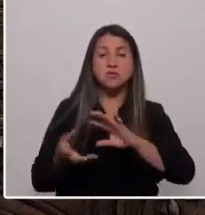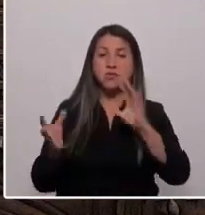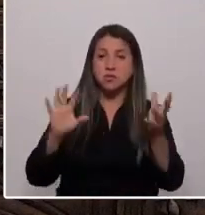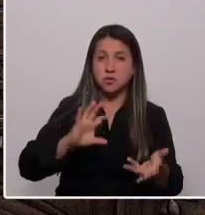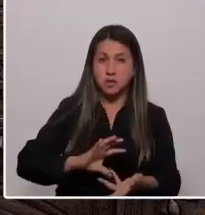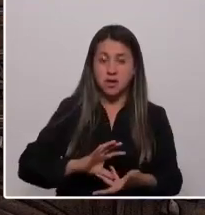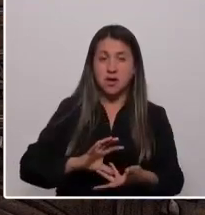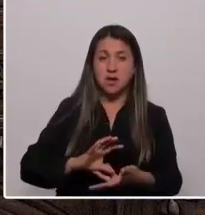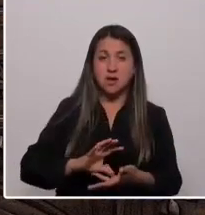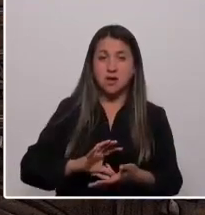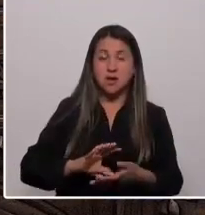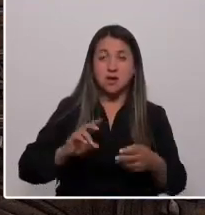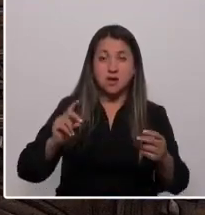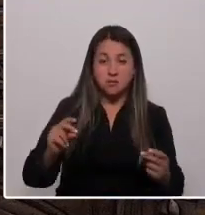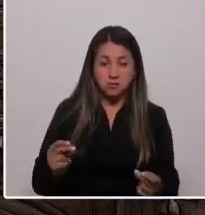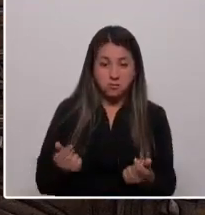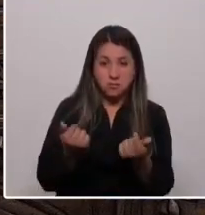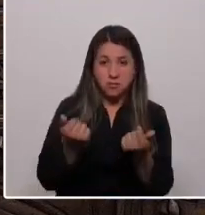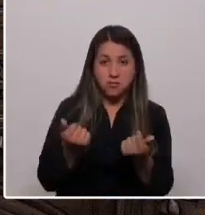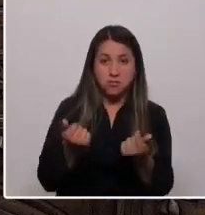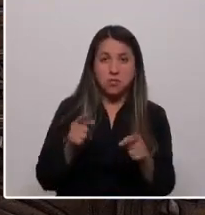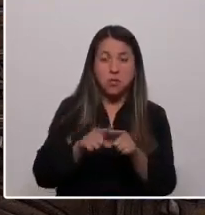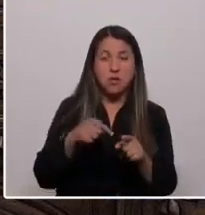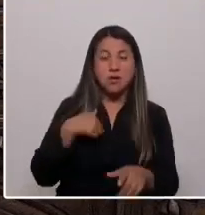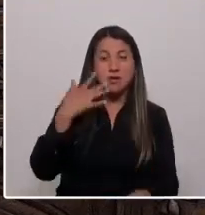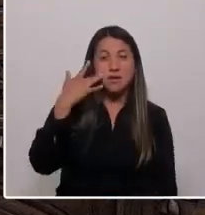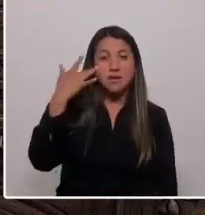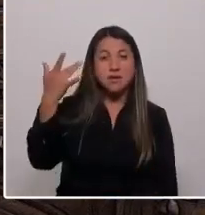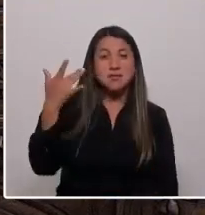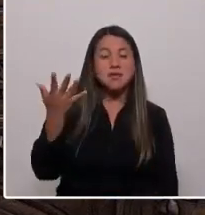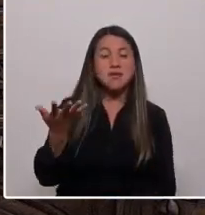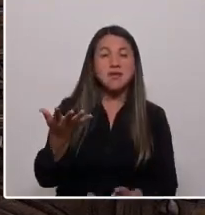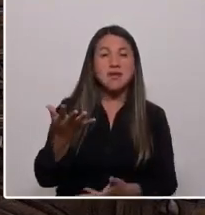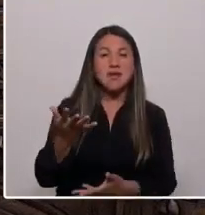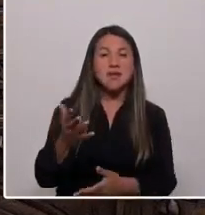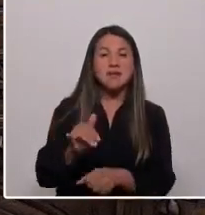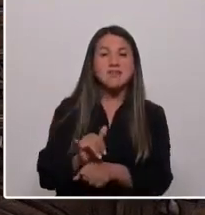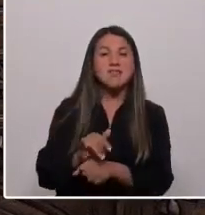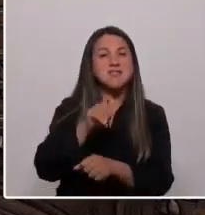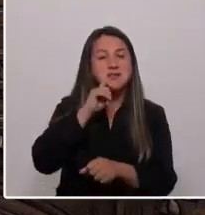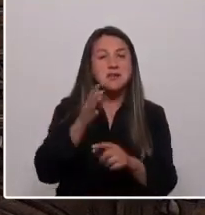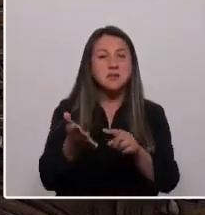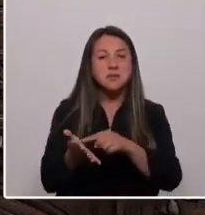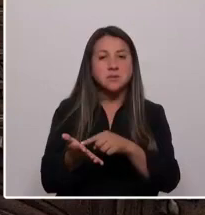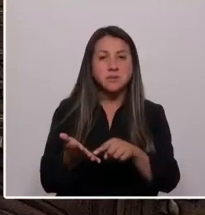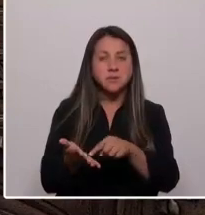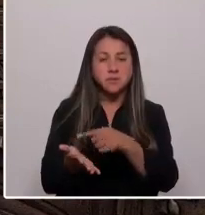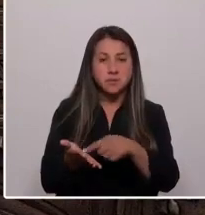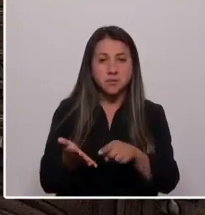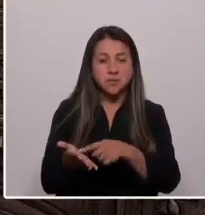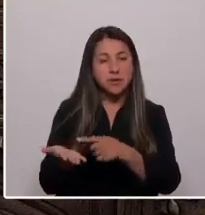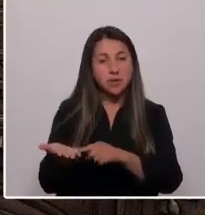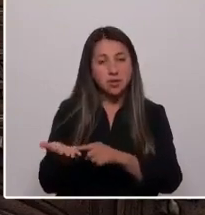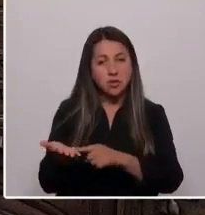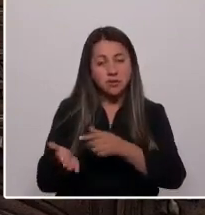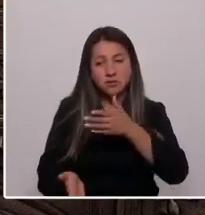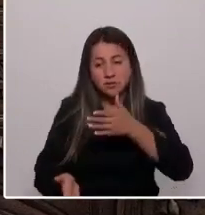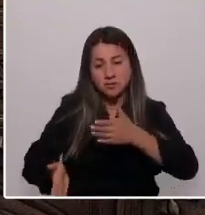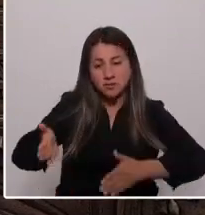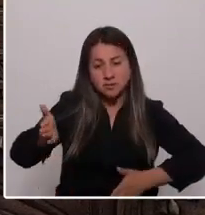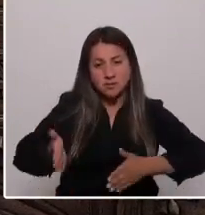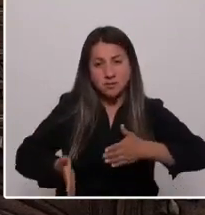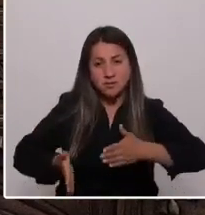inmediatez, la inteligencia artificial, la robotización industrial, la pérdida y